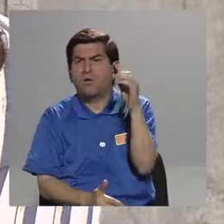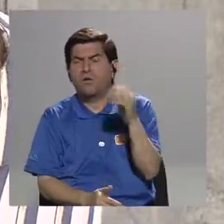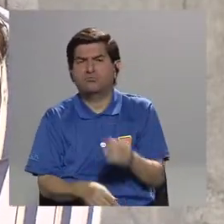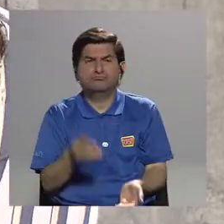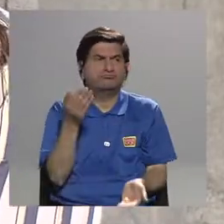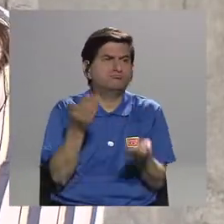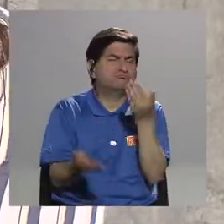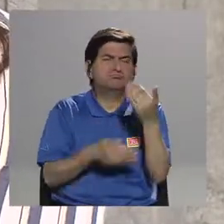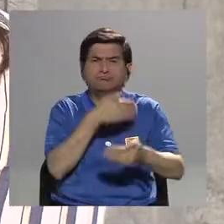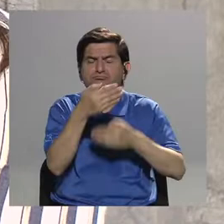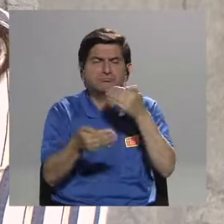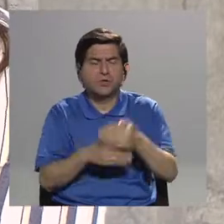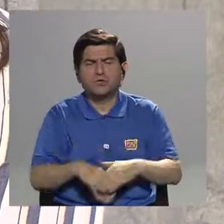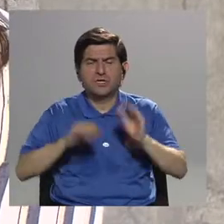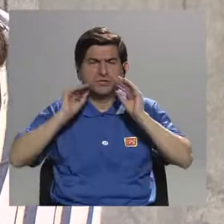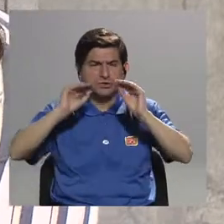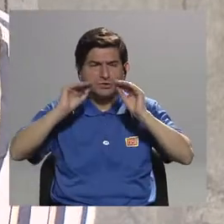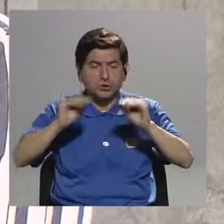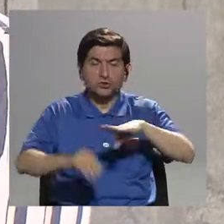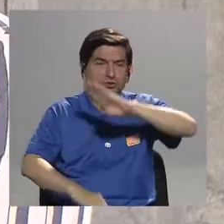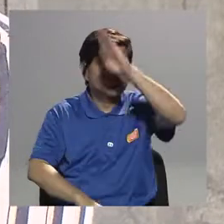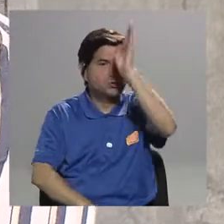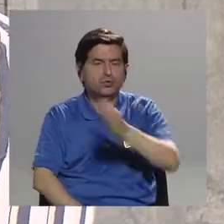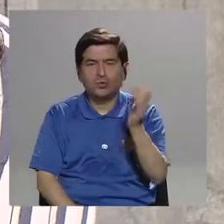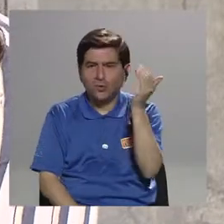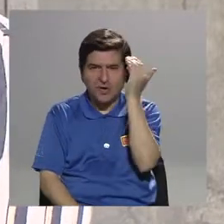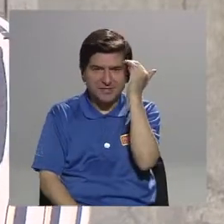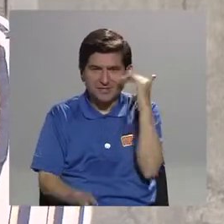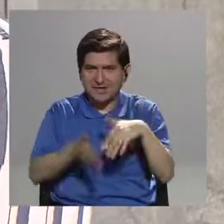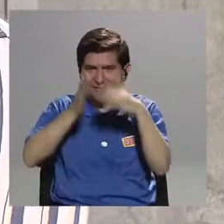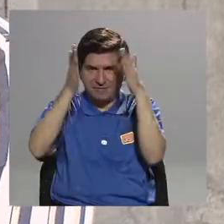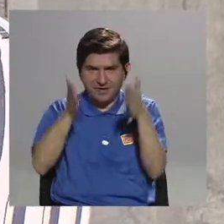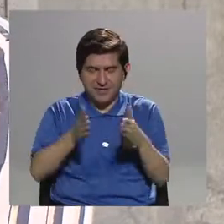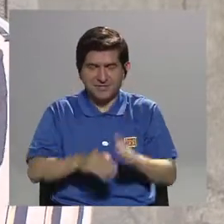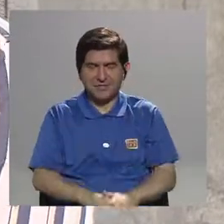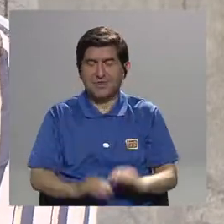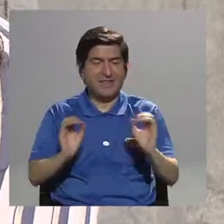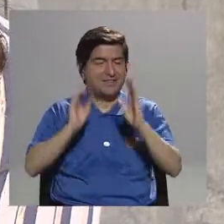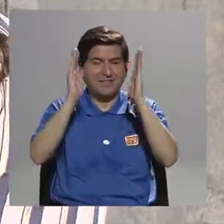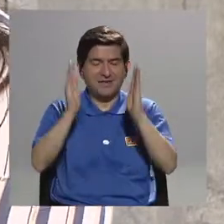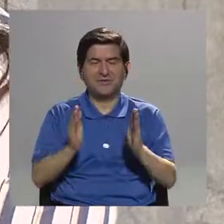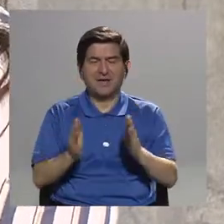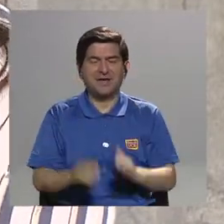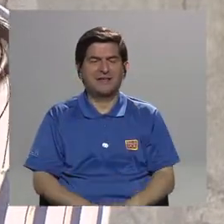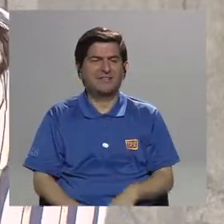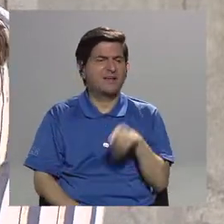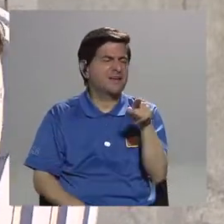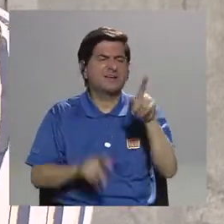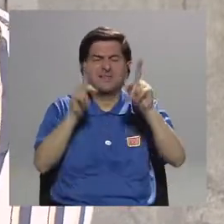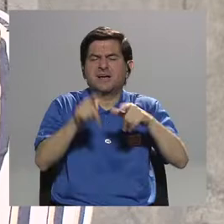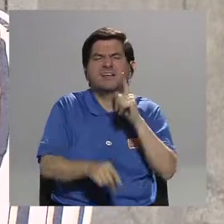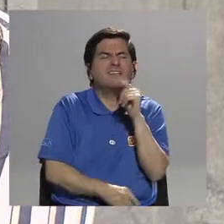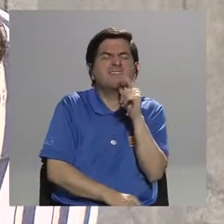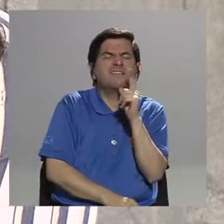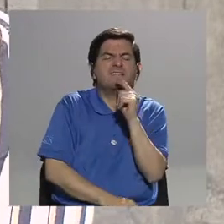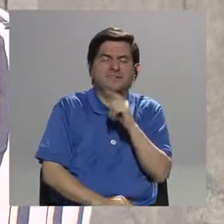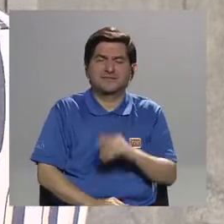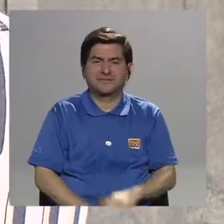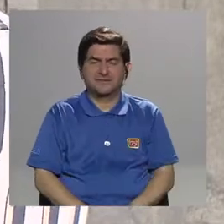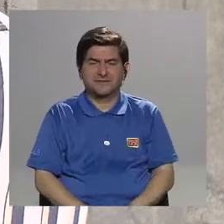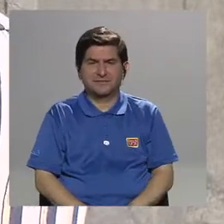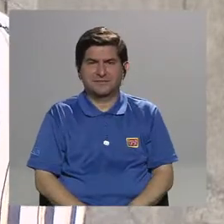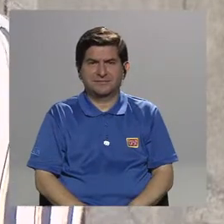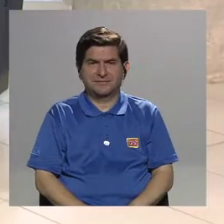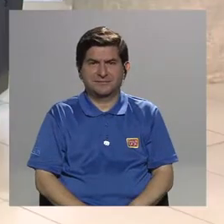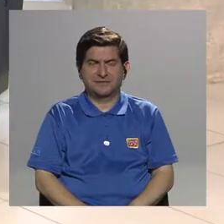docencia y demás, nunca saben los estudiantes ni nadie qué paciente es, ¿verdad? O sea, no es que saben qué es